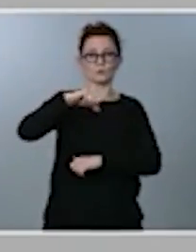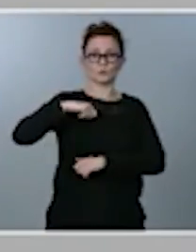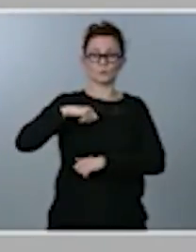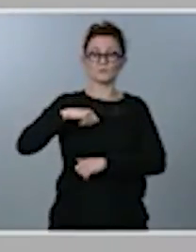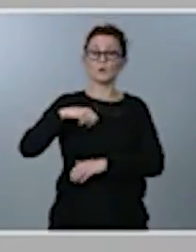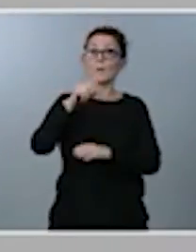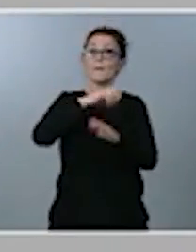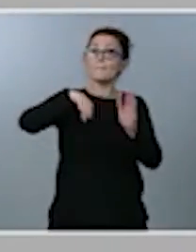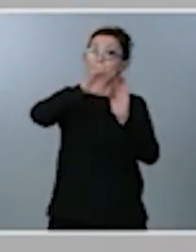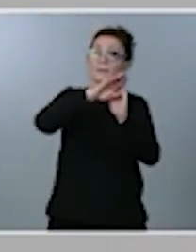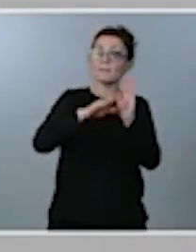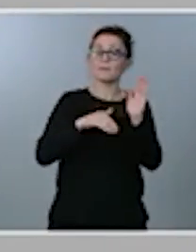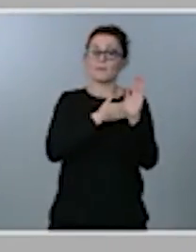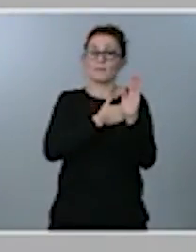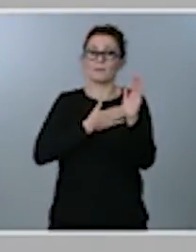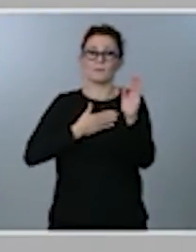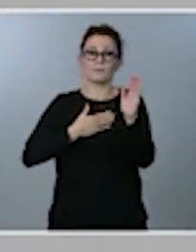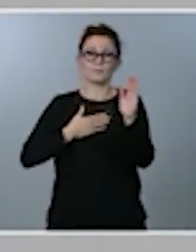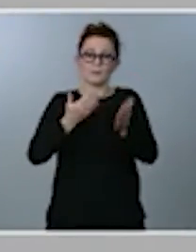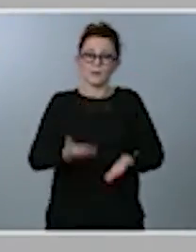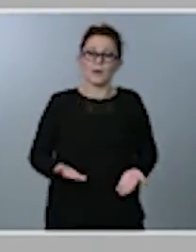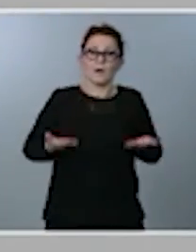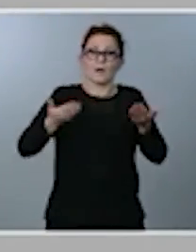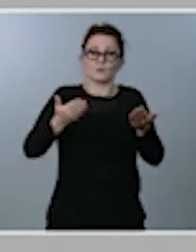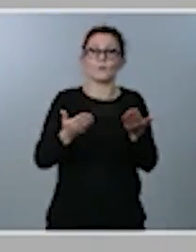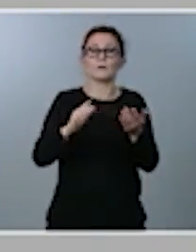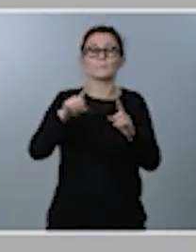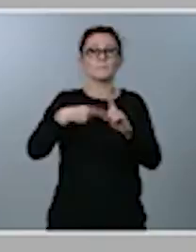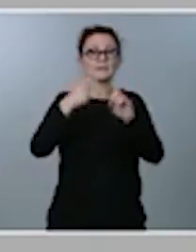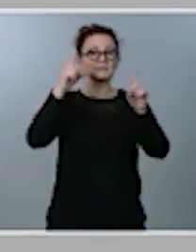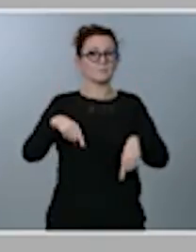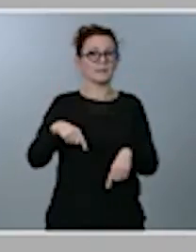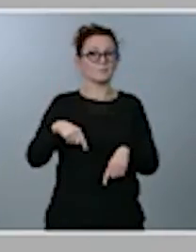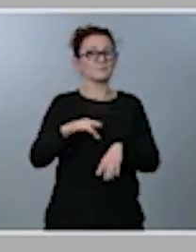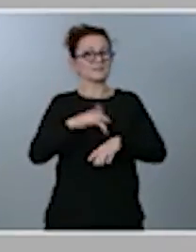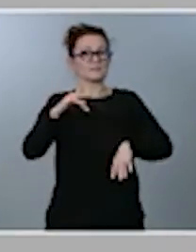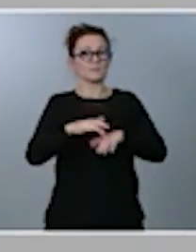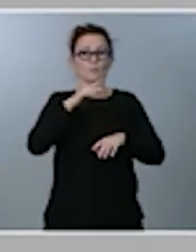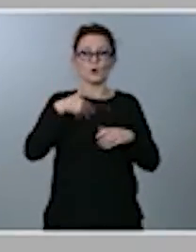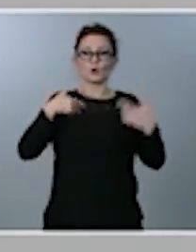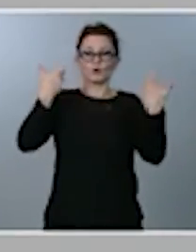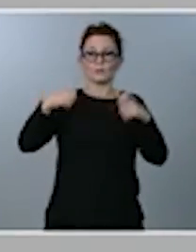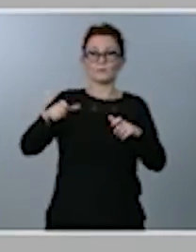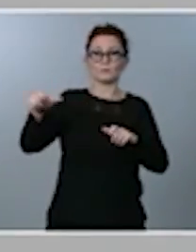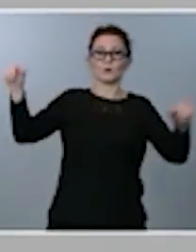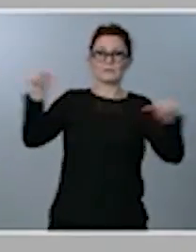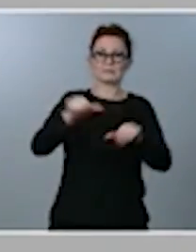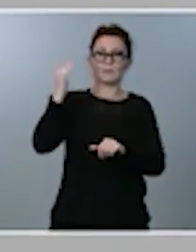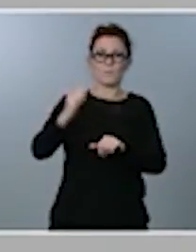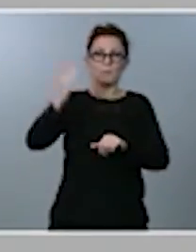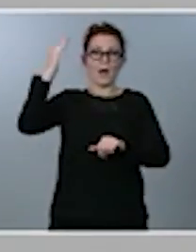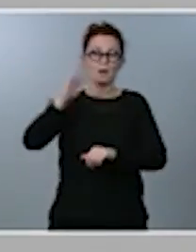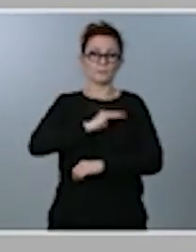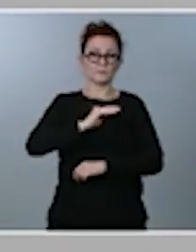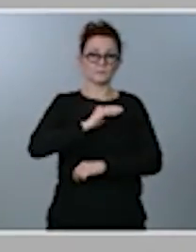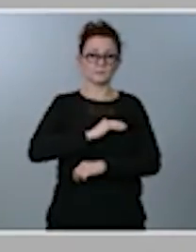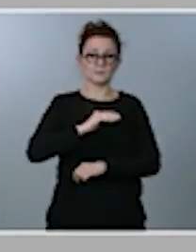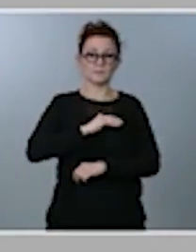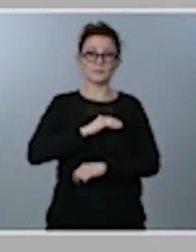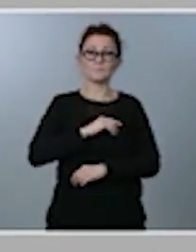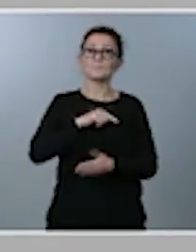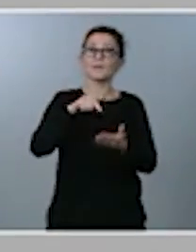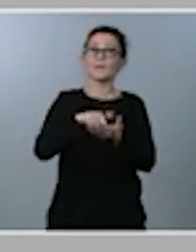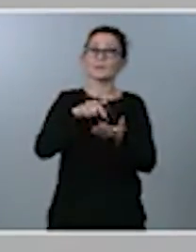mostrar sensibilidad con uno de los principales colectivos perjudicados durante la crisis. El impuesto de sociedades, como he comentado,